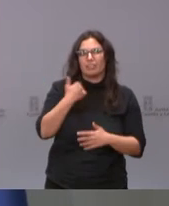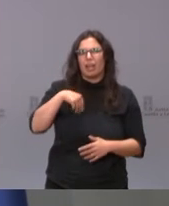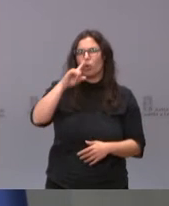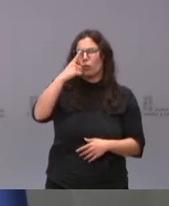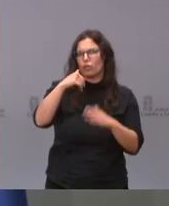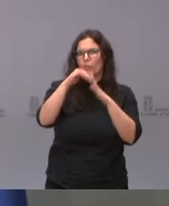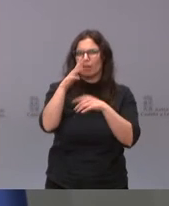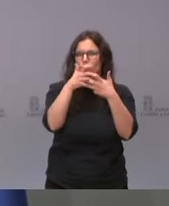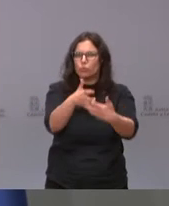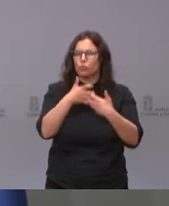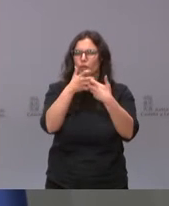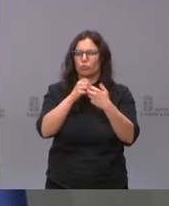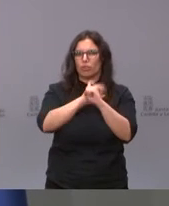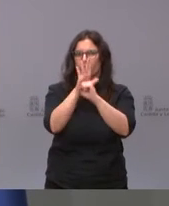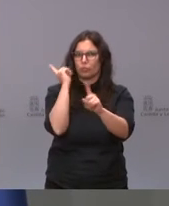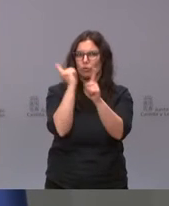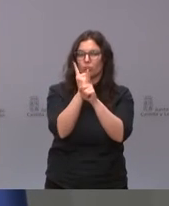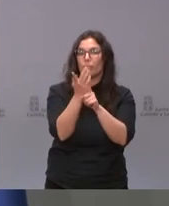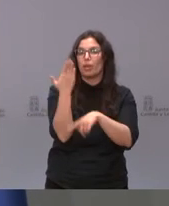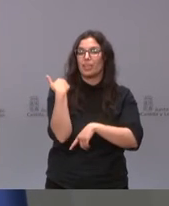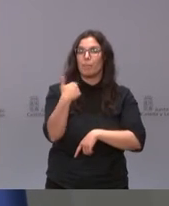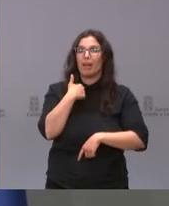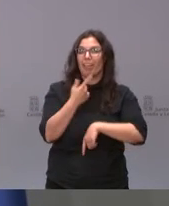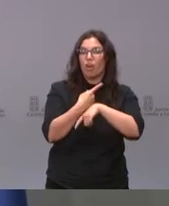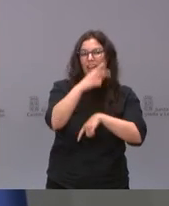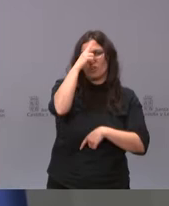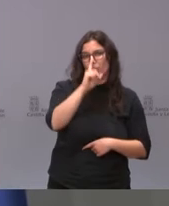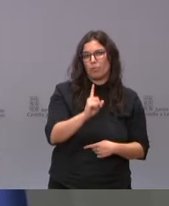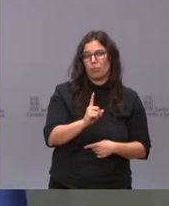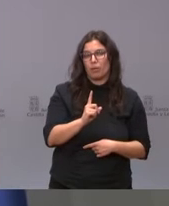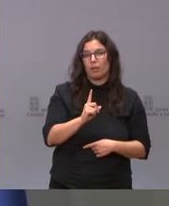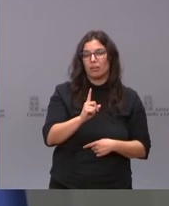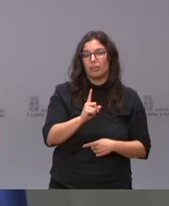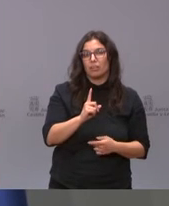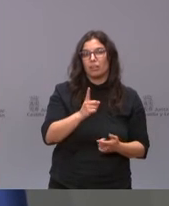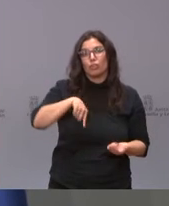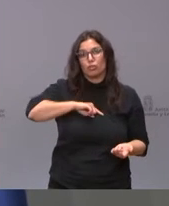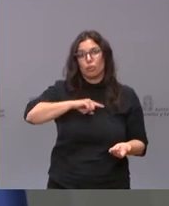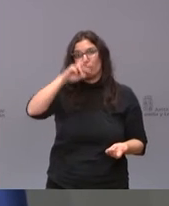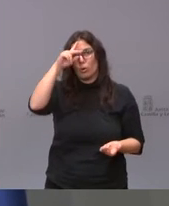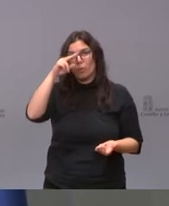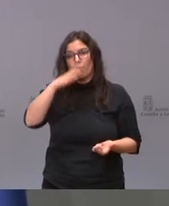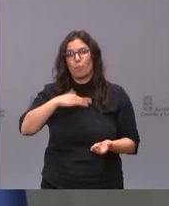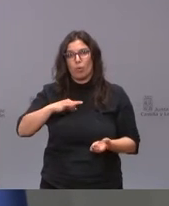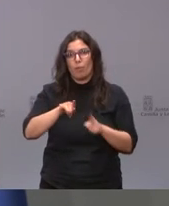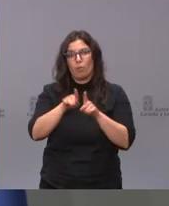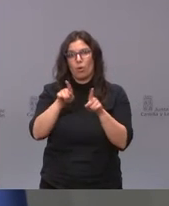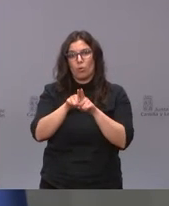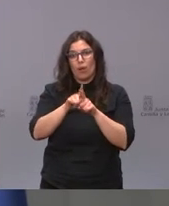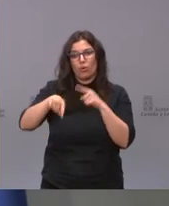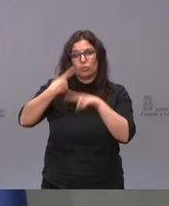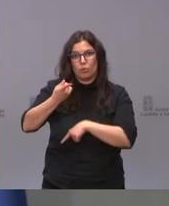pero lo que nos preocupaba ayer no era perder unas horas sino haber perdido unas vidas de una manera